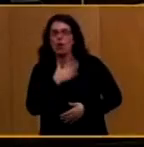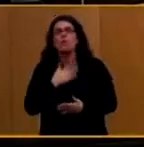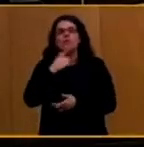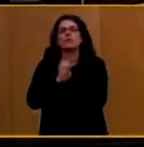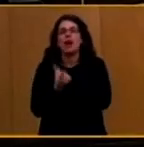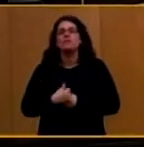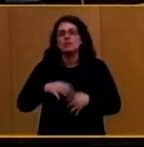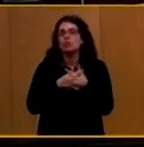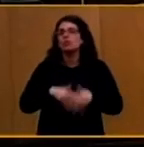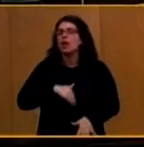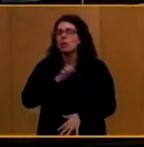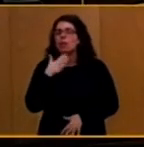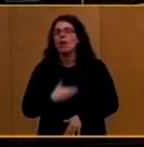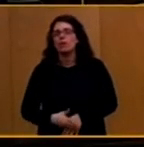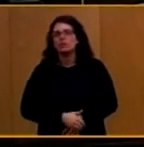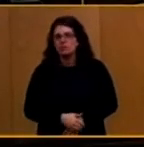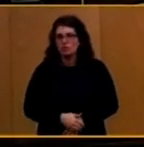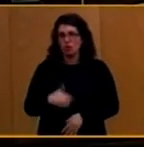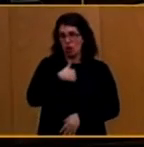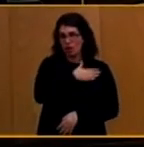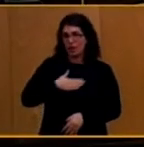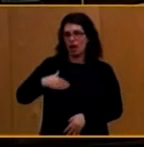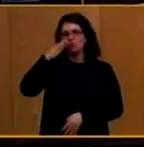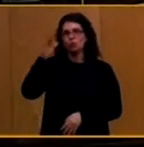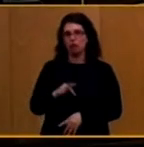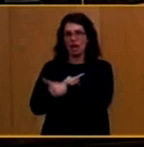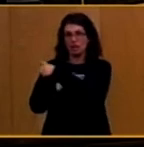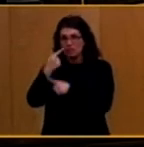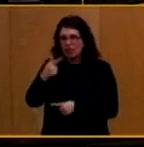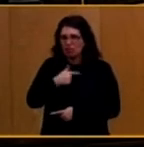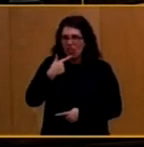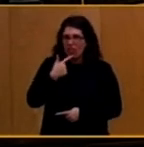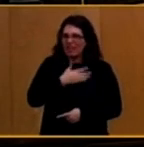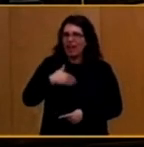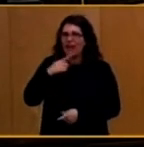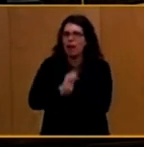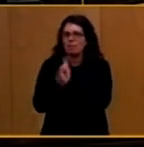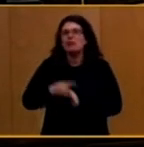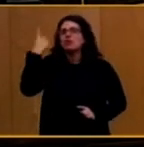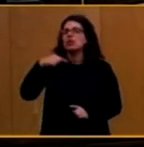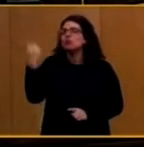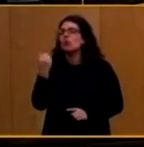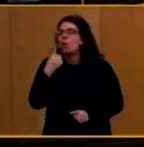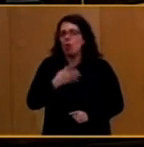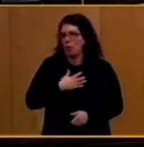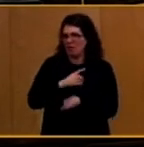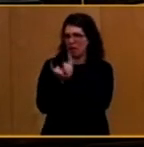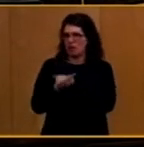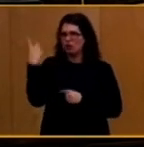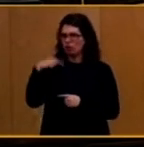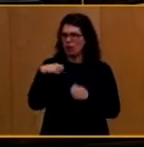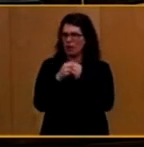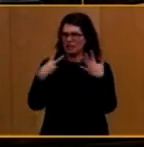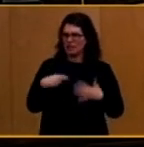Pero yo quiero escuchar su voz allí diciendo que hay que cambiarla. Yo sé que usted solo no la puede cambiar. Yo sé que estamos 27 países, pero que se